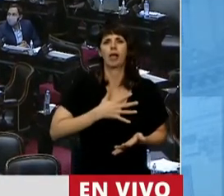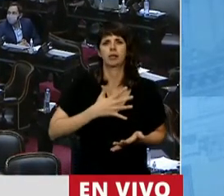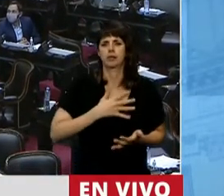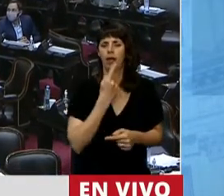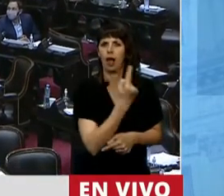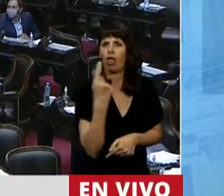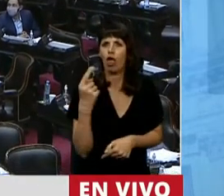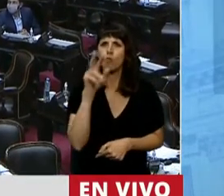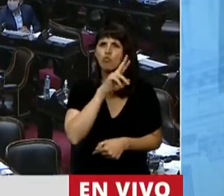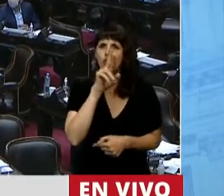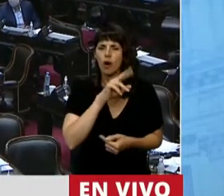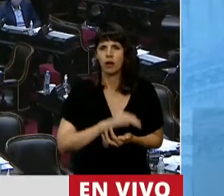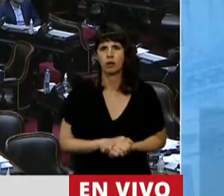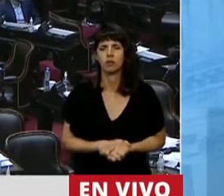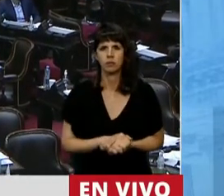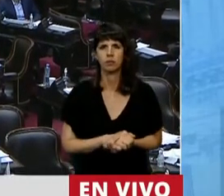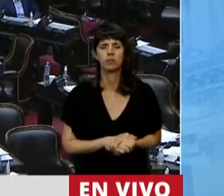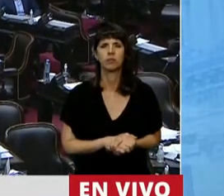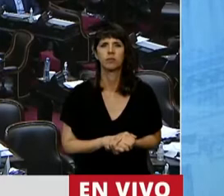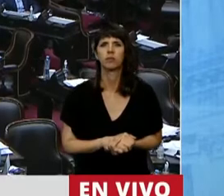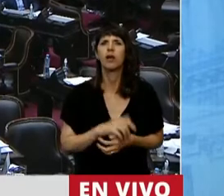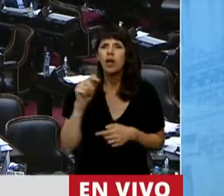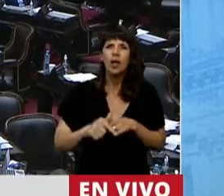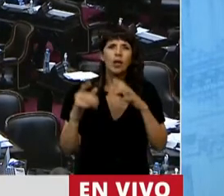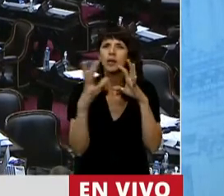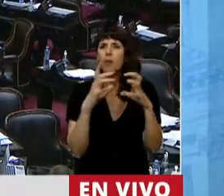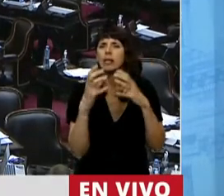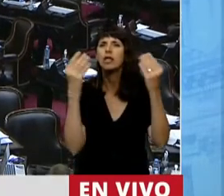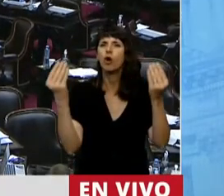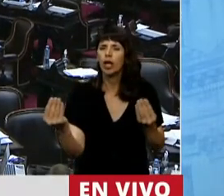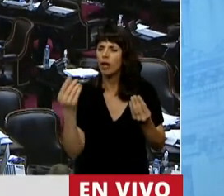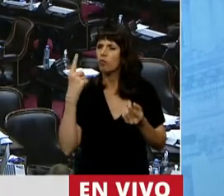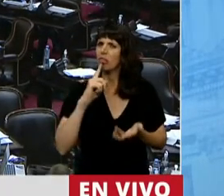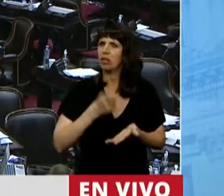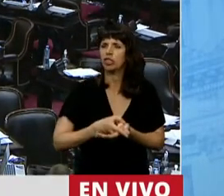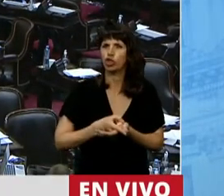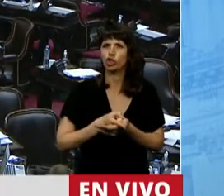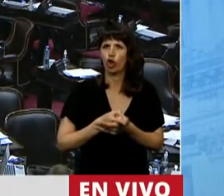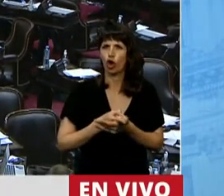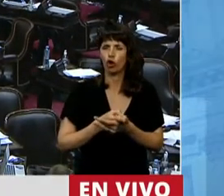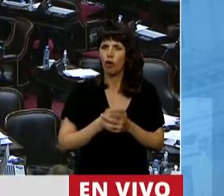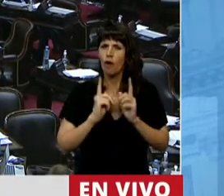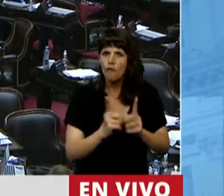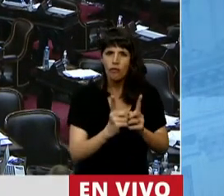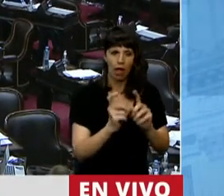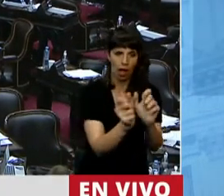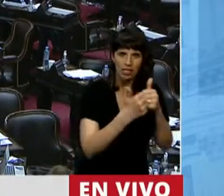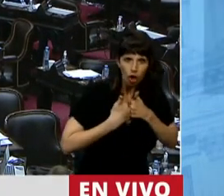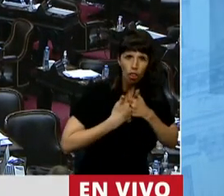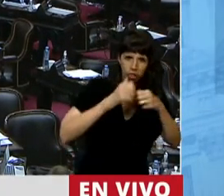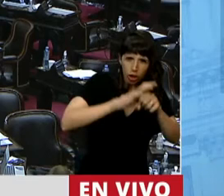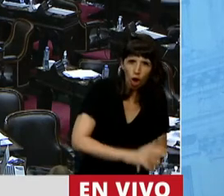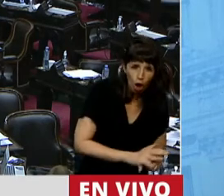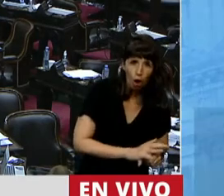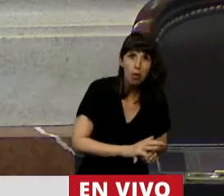Estamos discutiendo que una decisión seguirá tomándose en la clandestinidad a